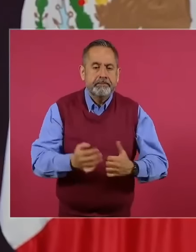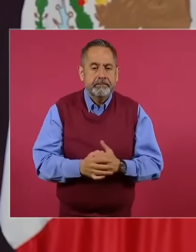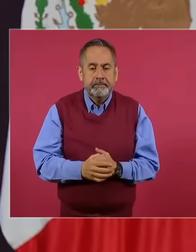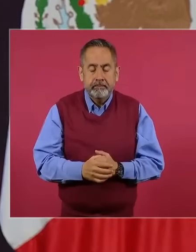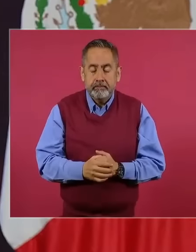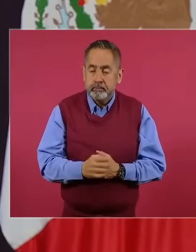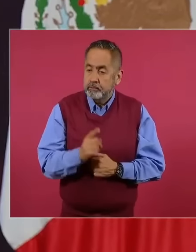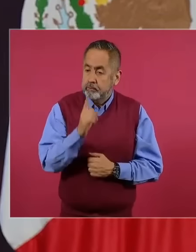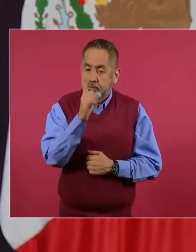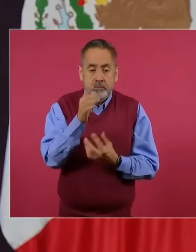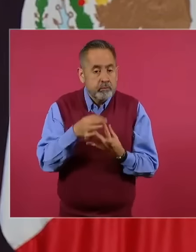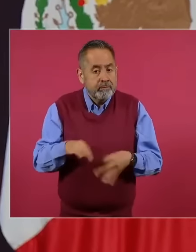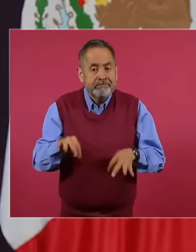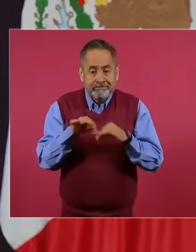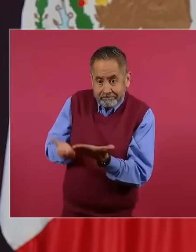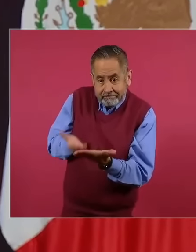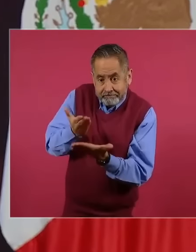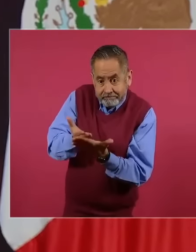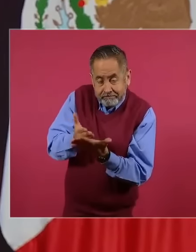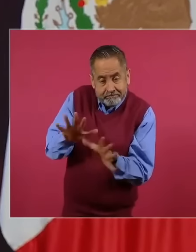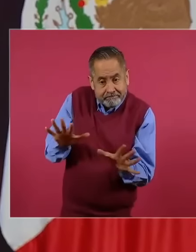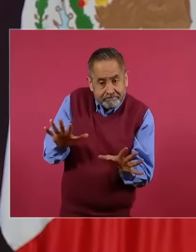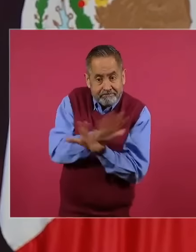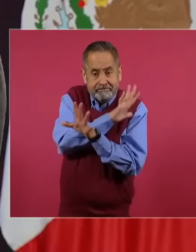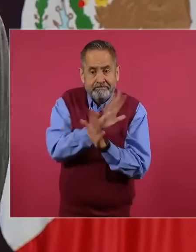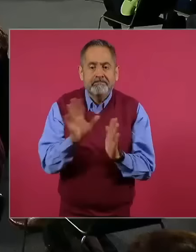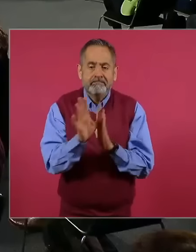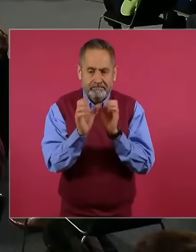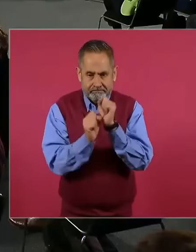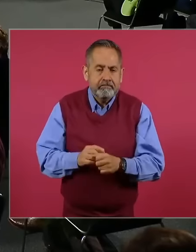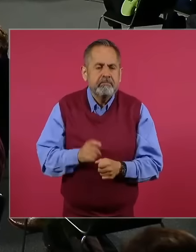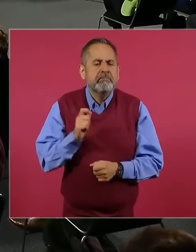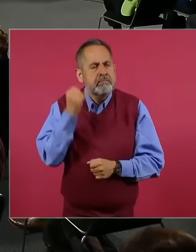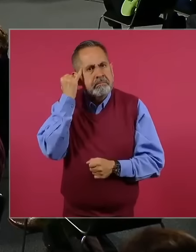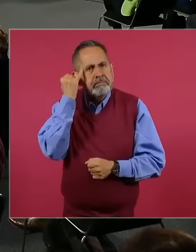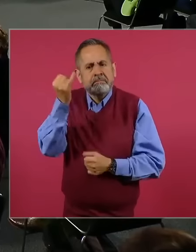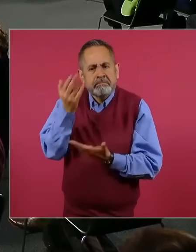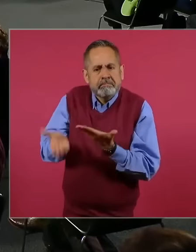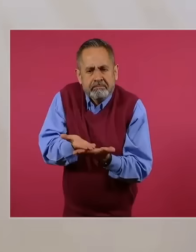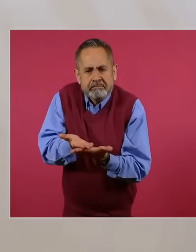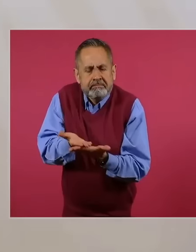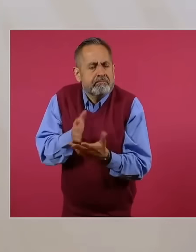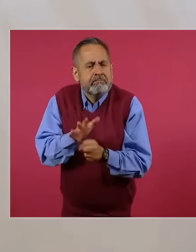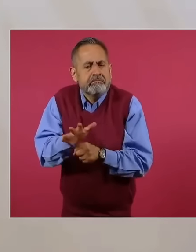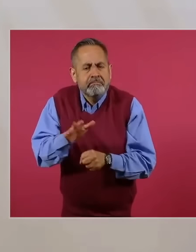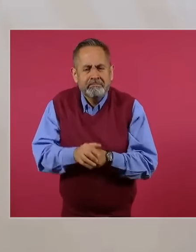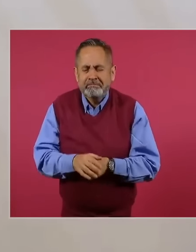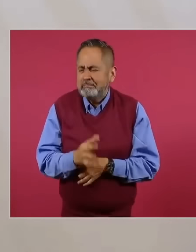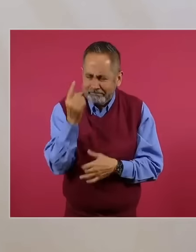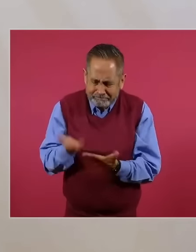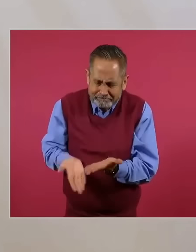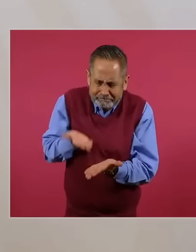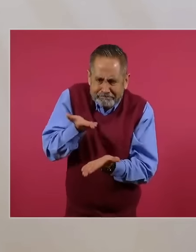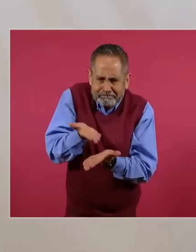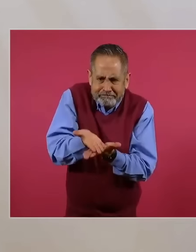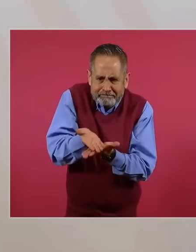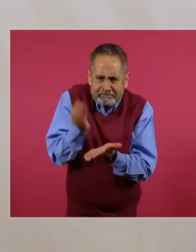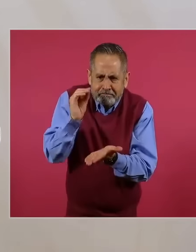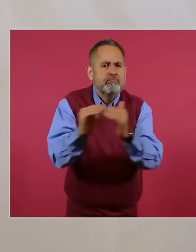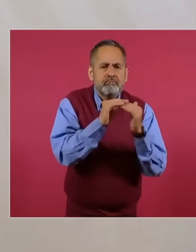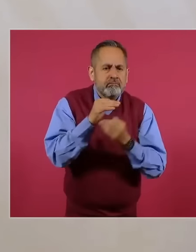importante la reforma y que se propone de manera muy sencilla y